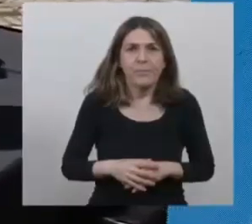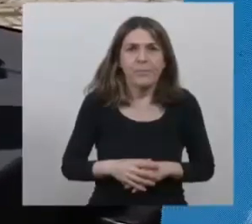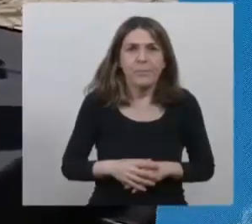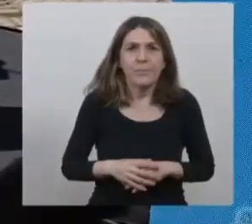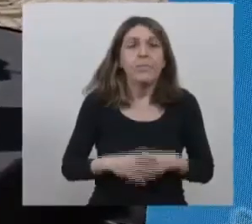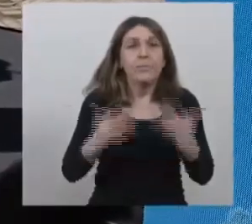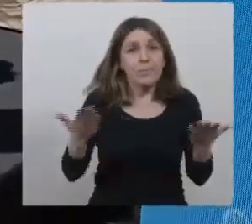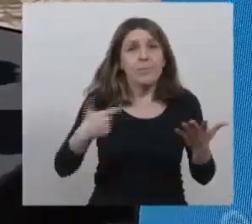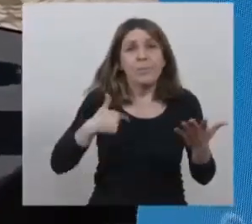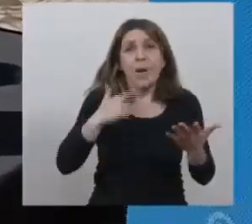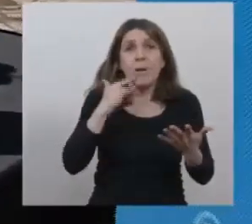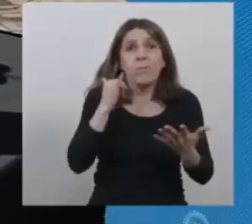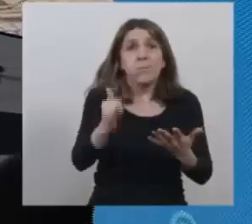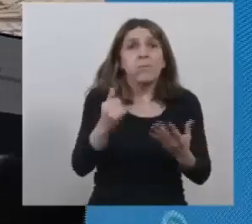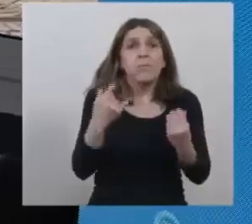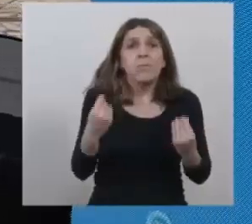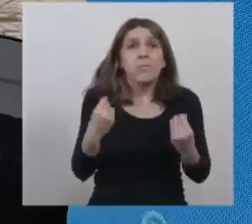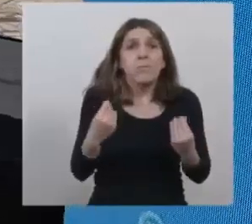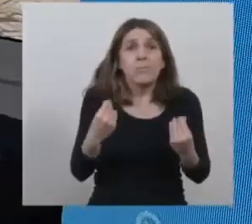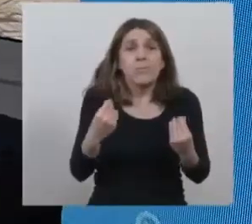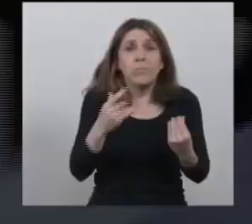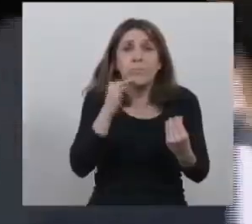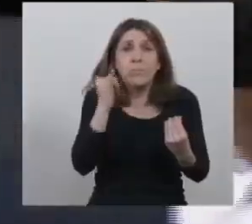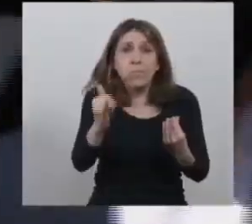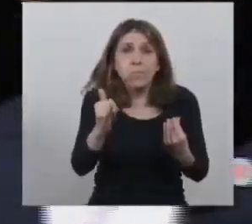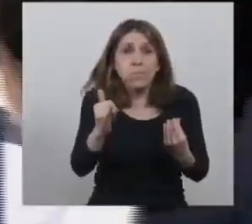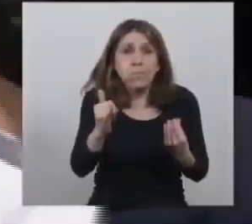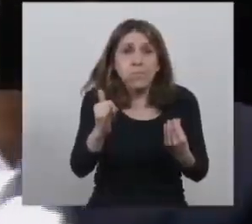y digo esto digo esto